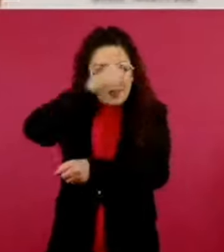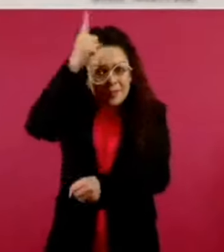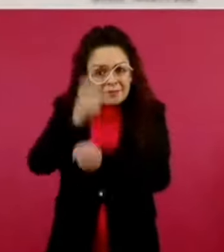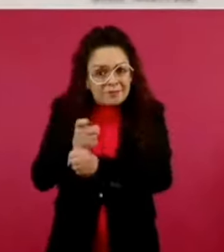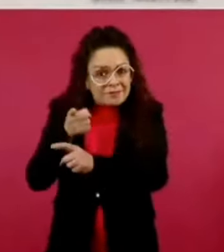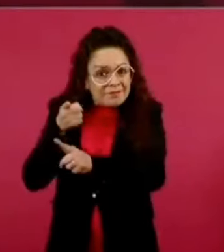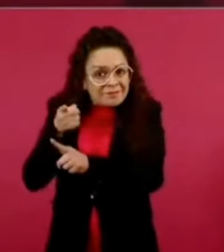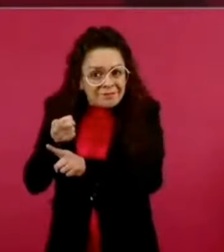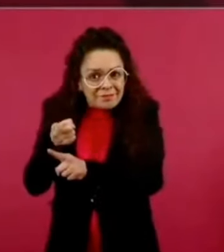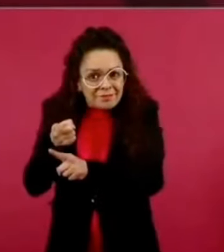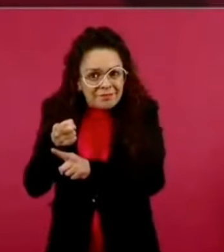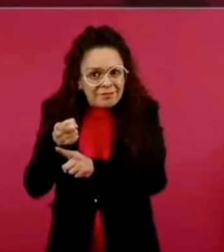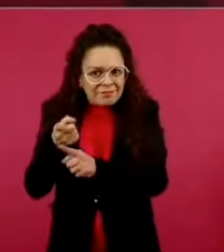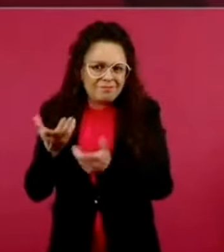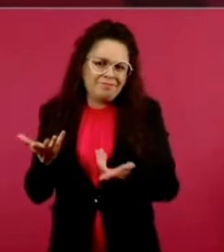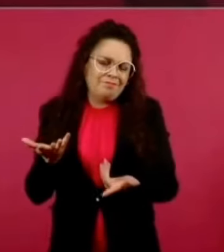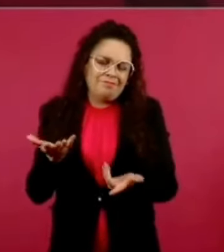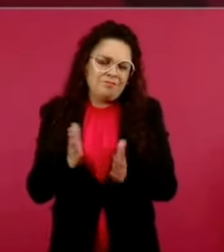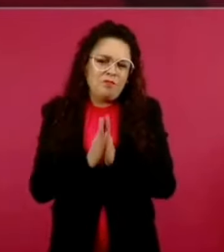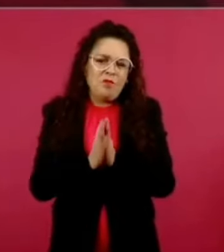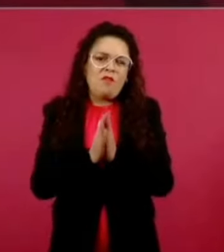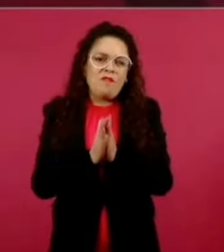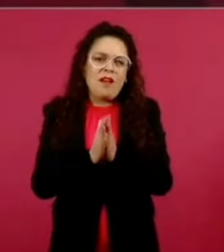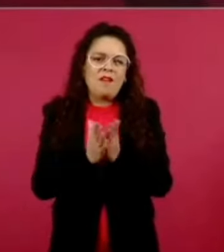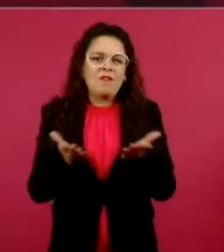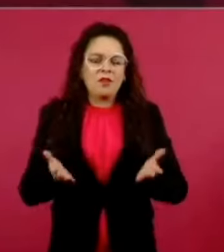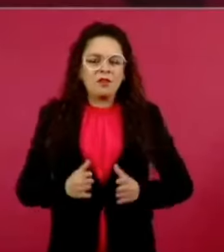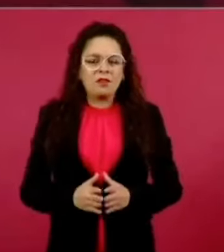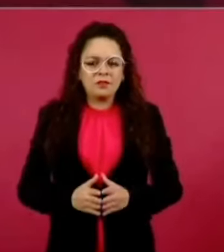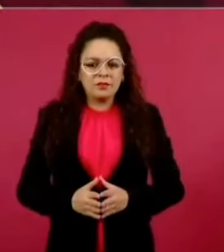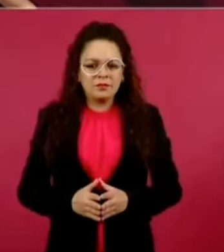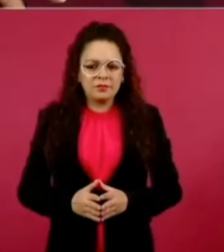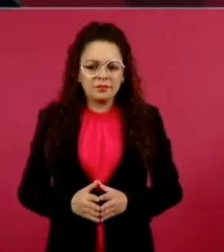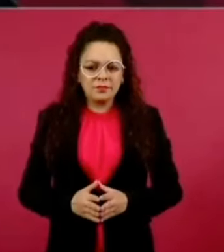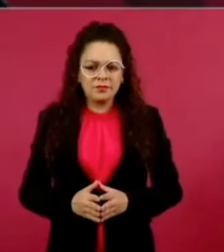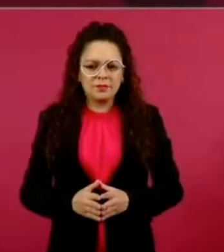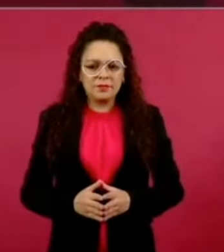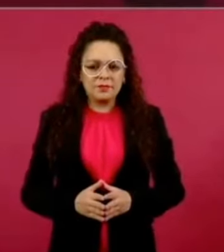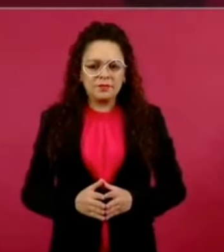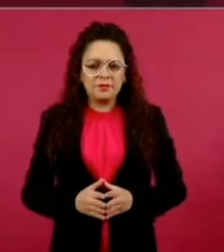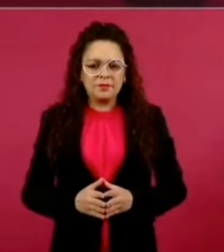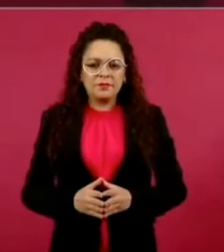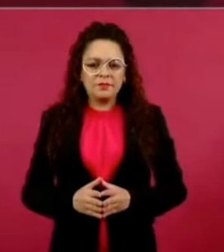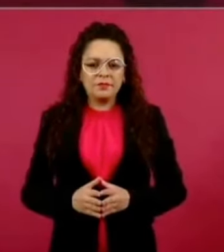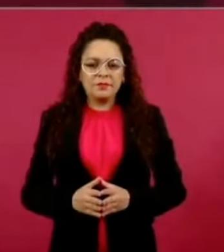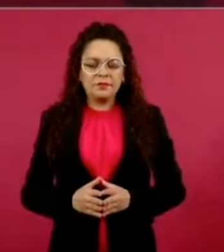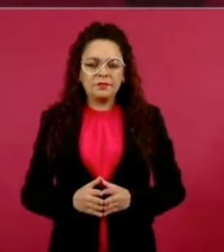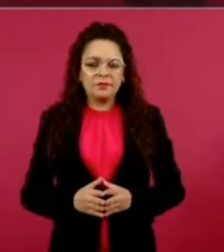Díganme ustedes, bueno, de todos los que están aquí,